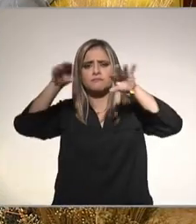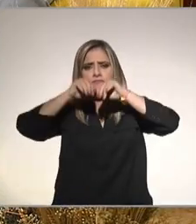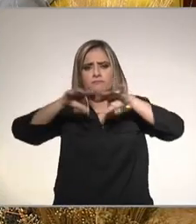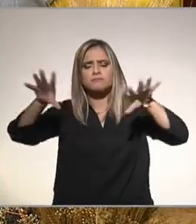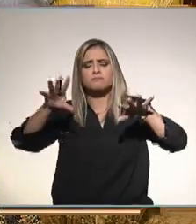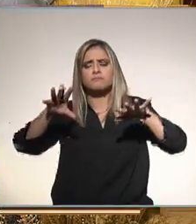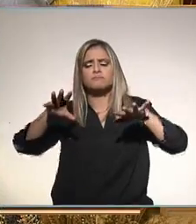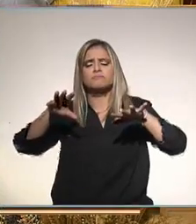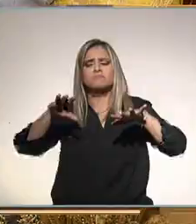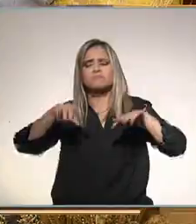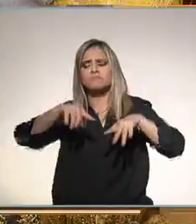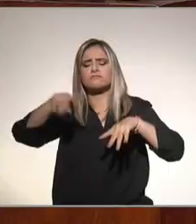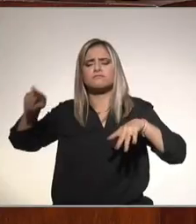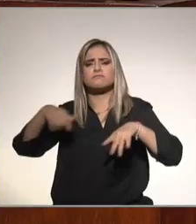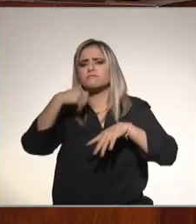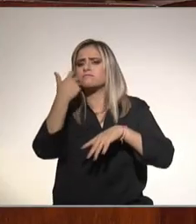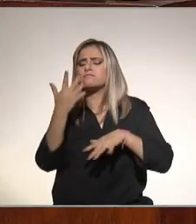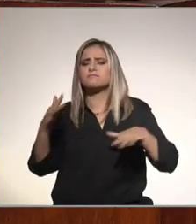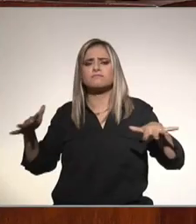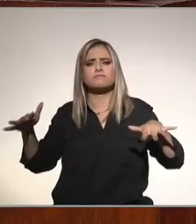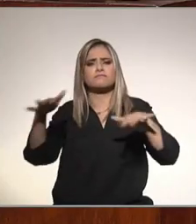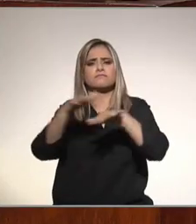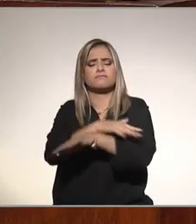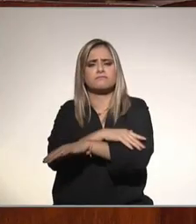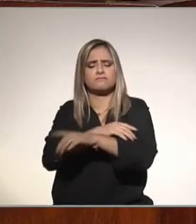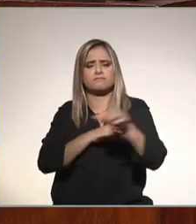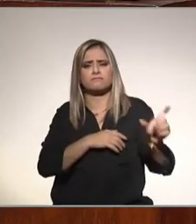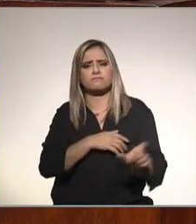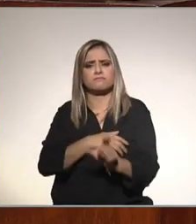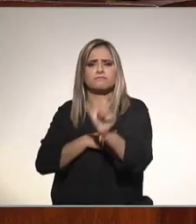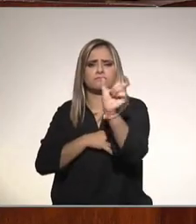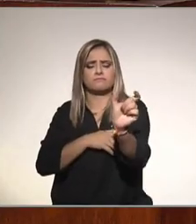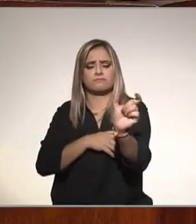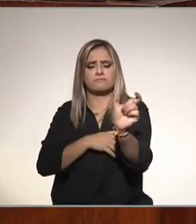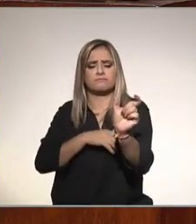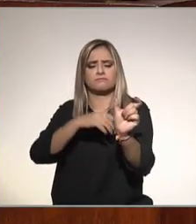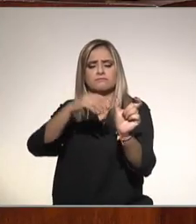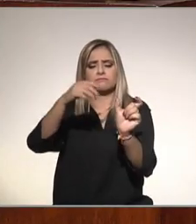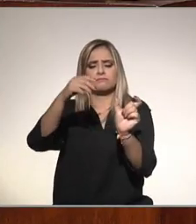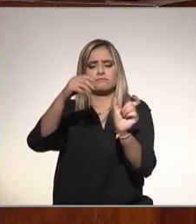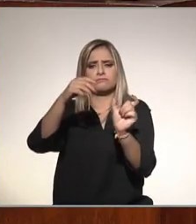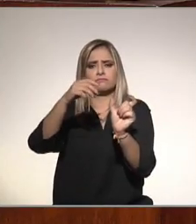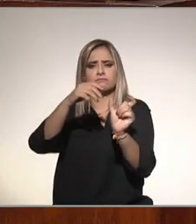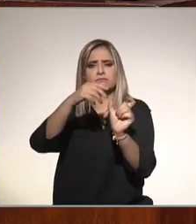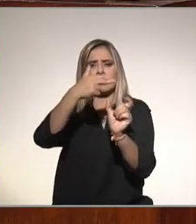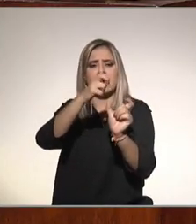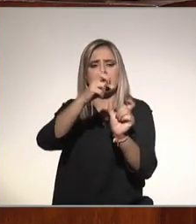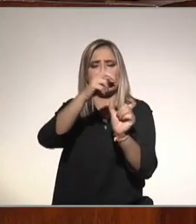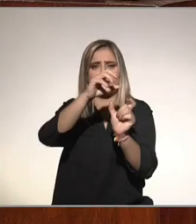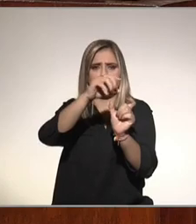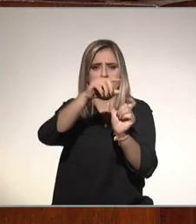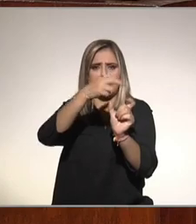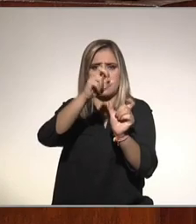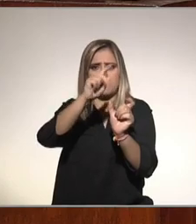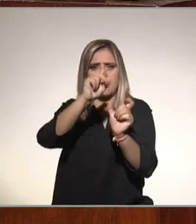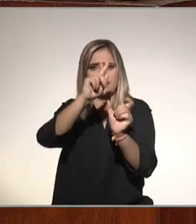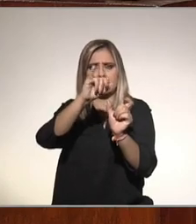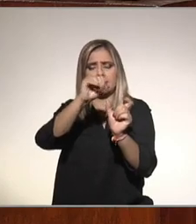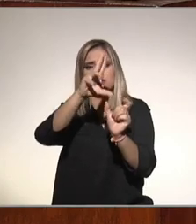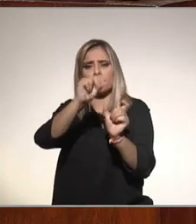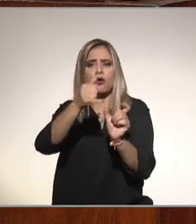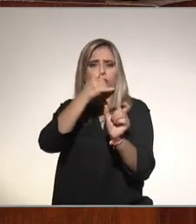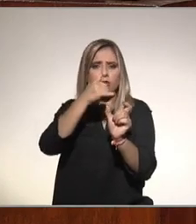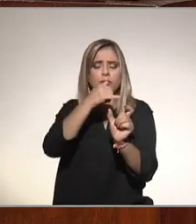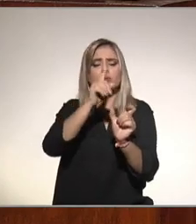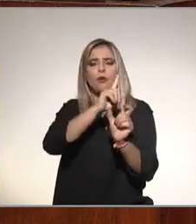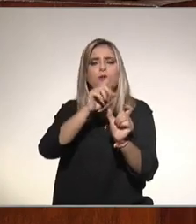cambiar este término de esteatohepatitis no alcohólica por hígado